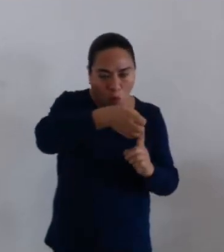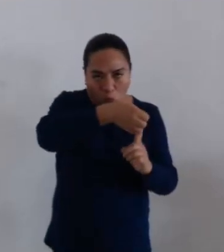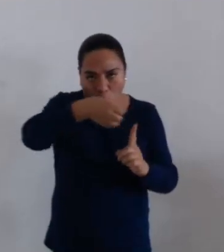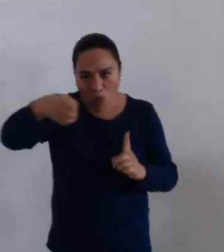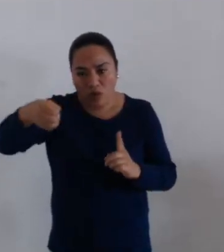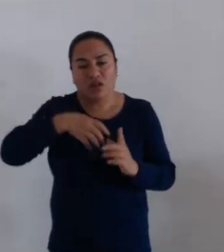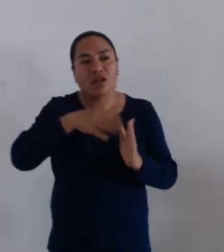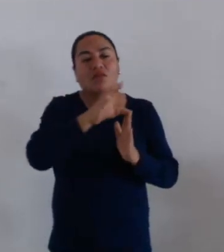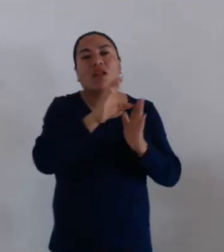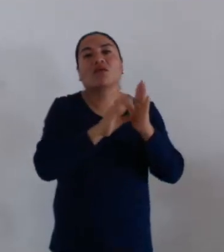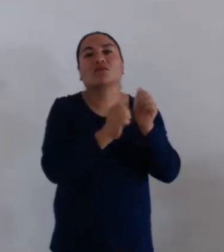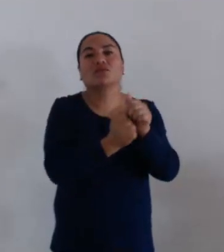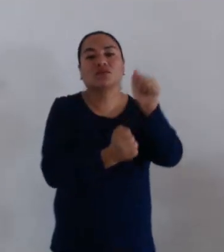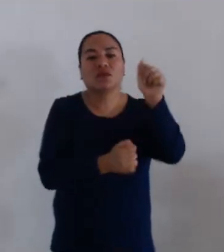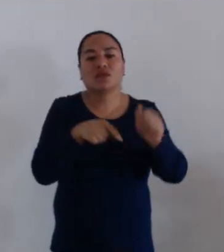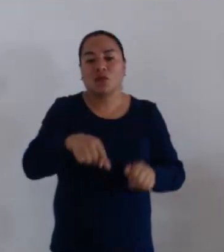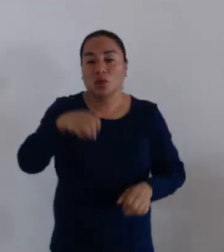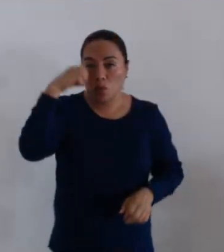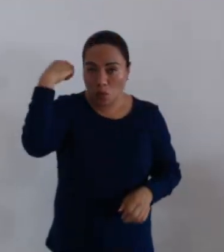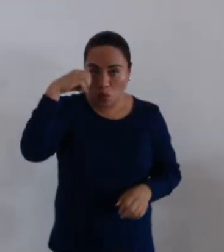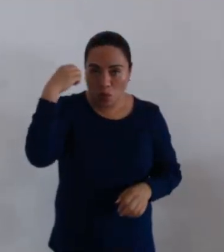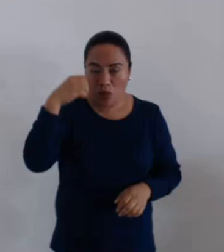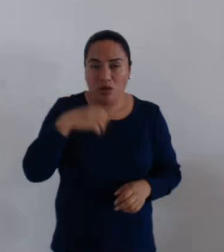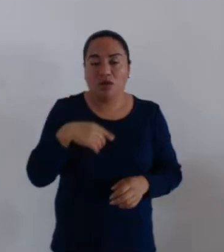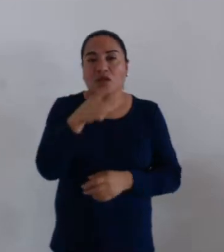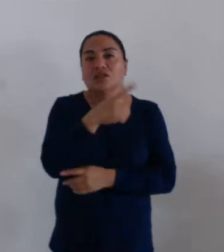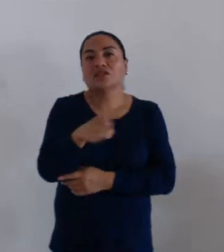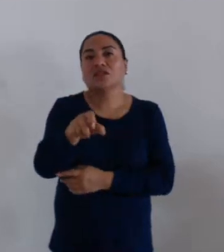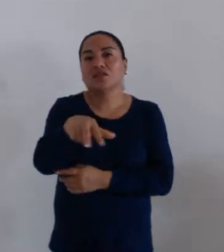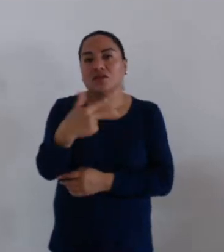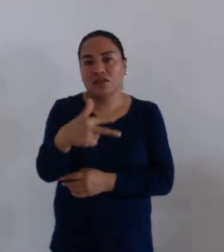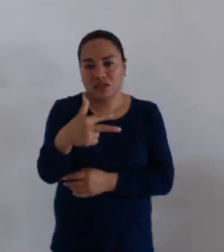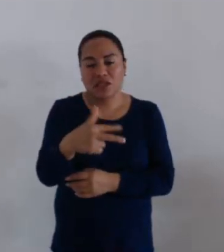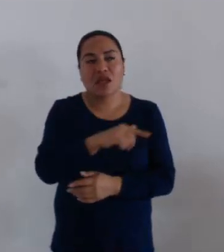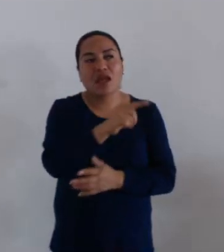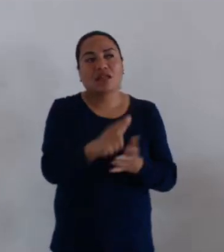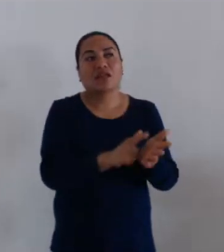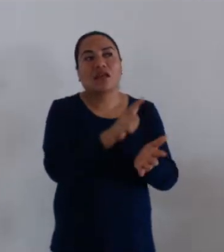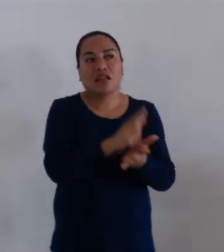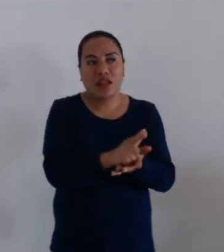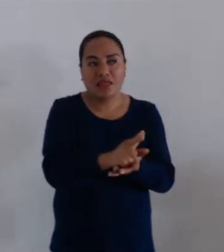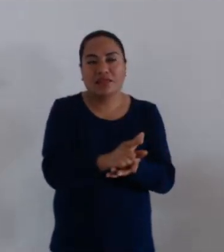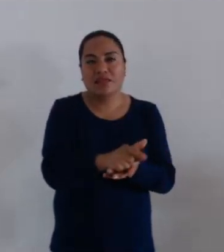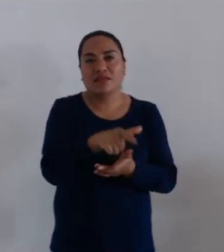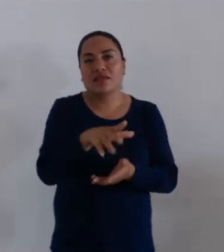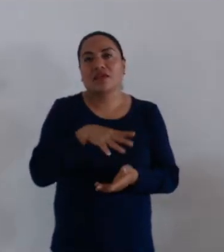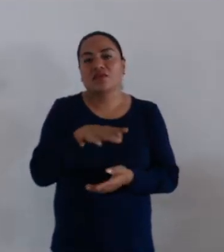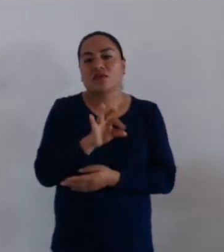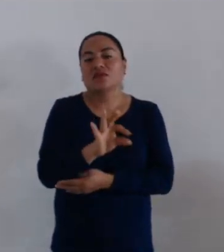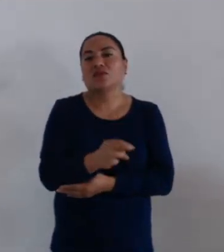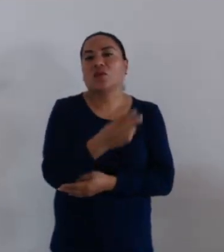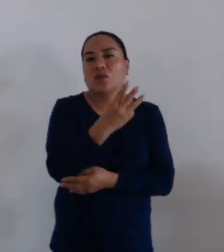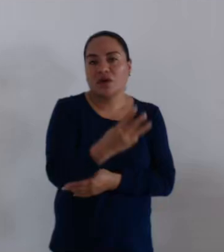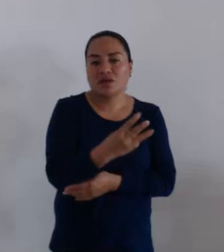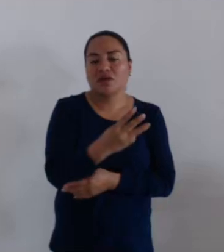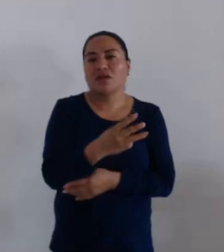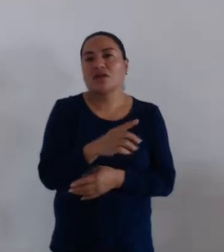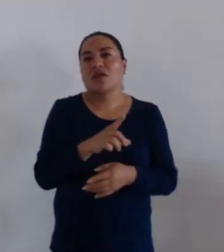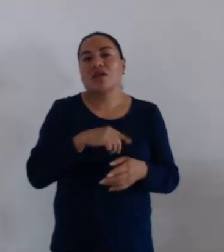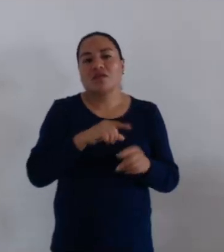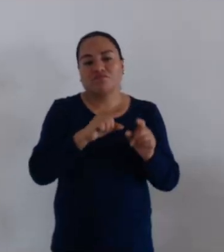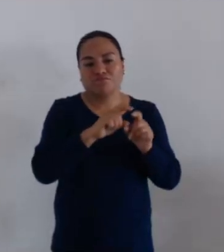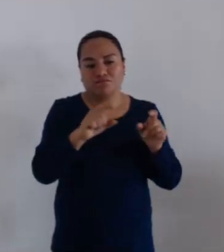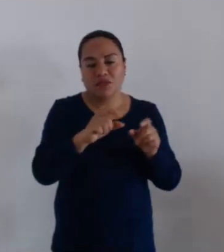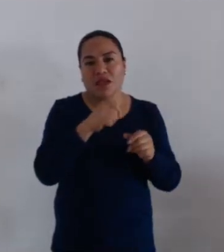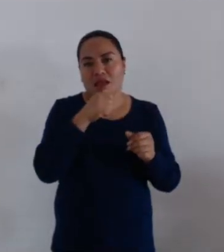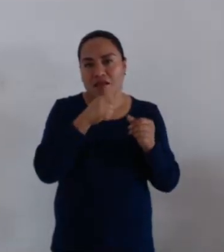Constitución Oaxaqueña en el 113 y la Ley Orgánica en el 43 apartados